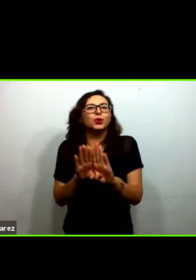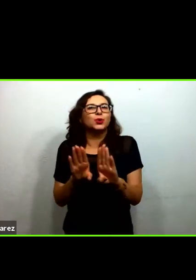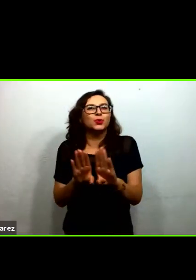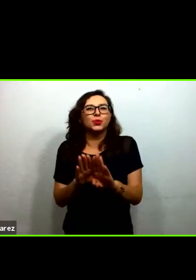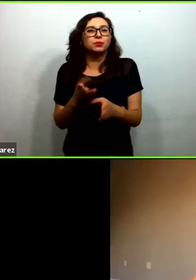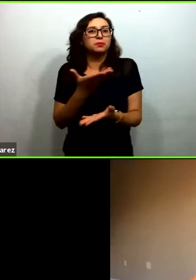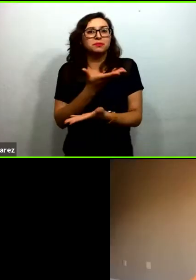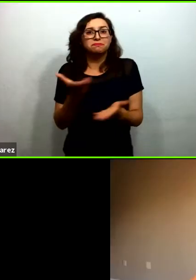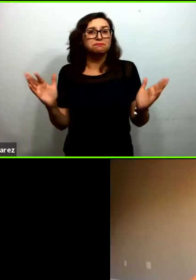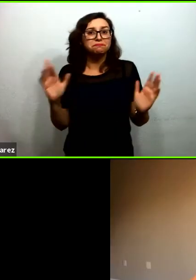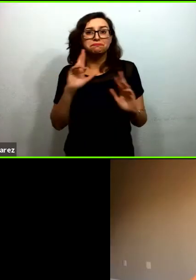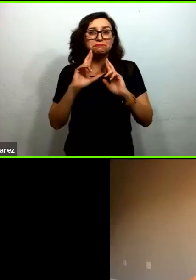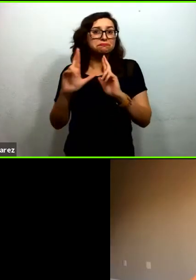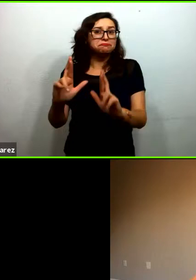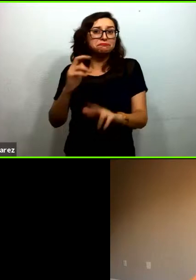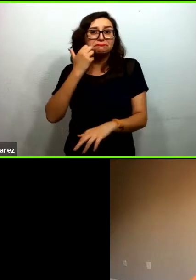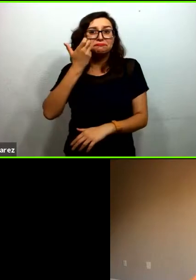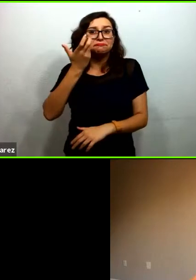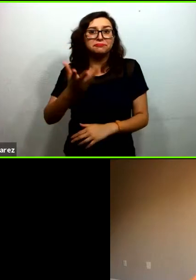esta pregunta